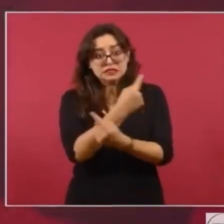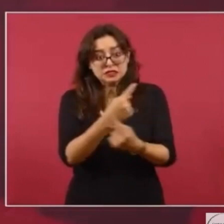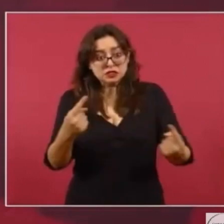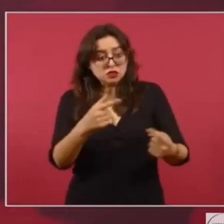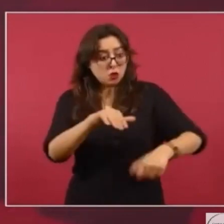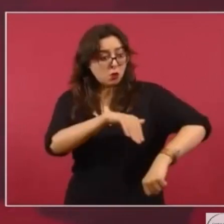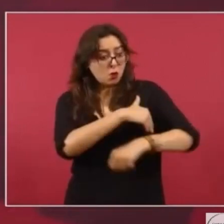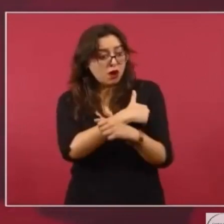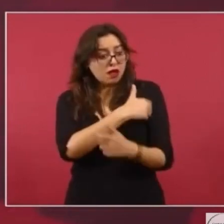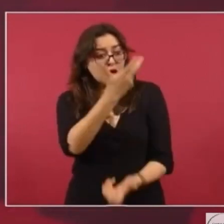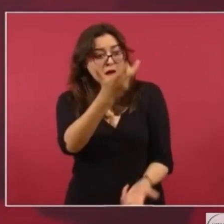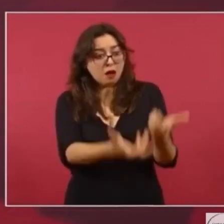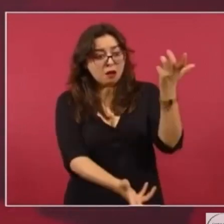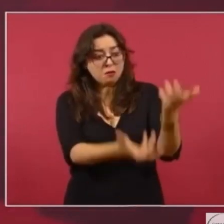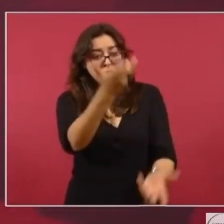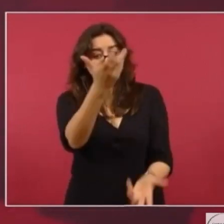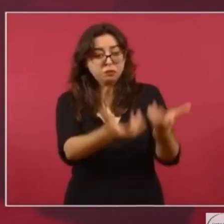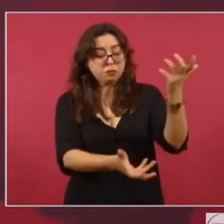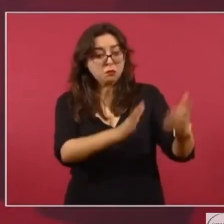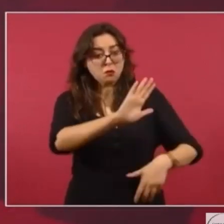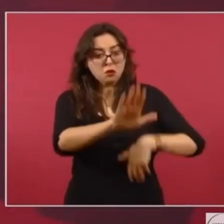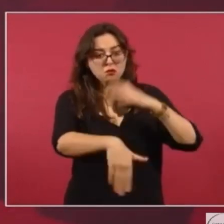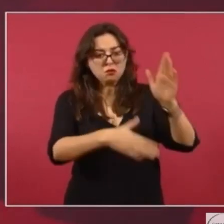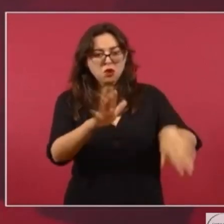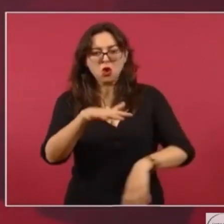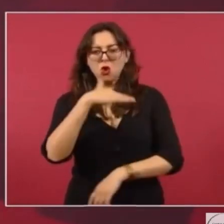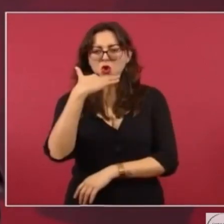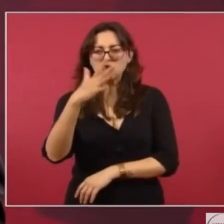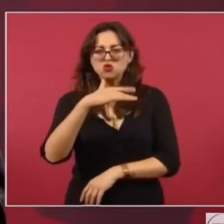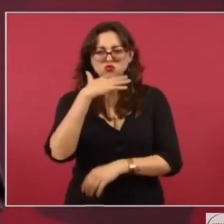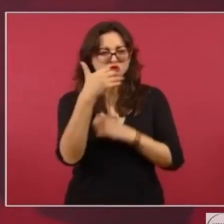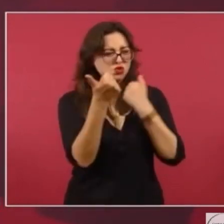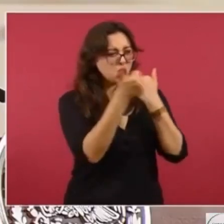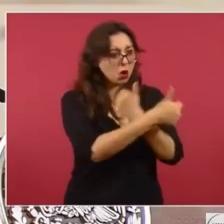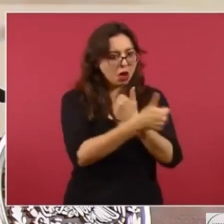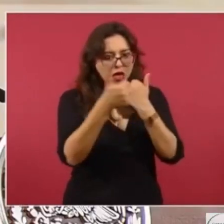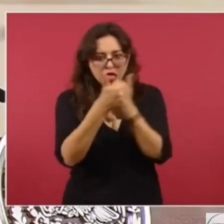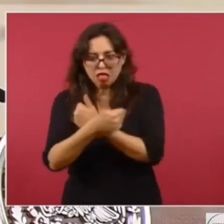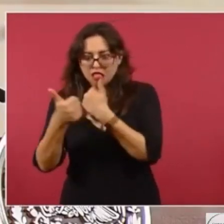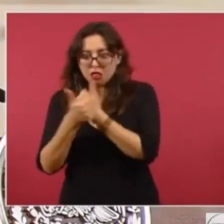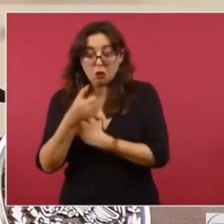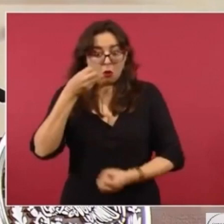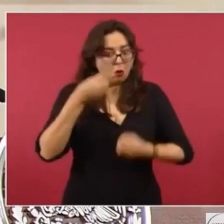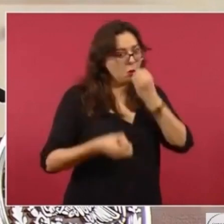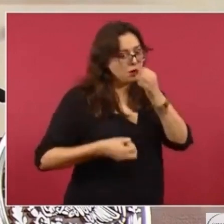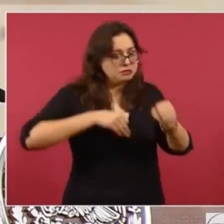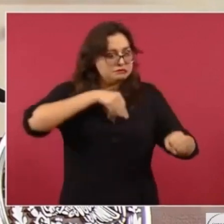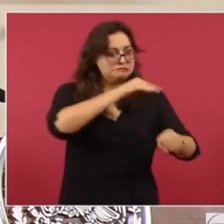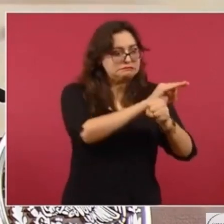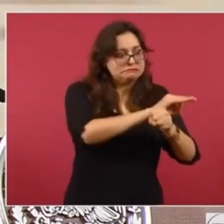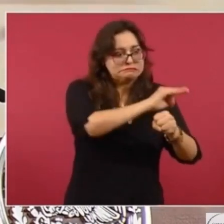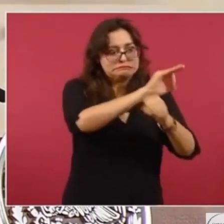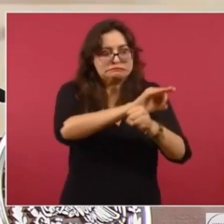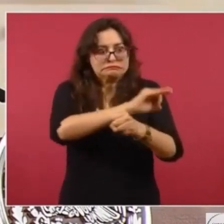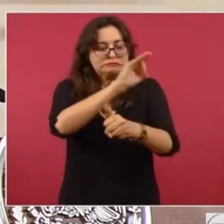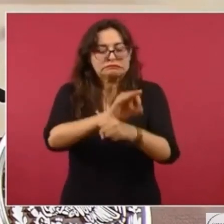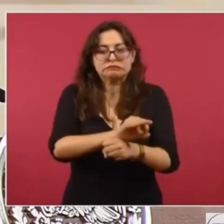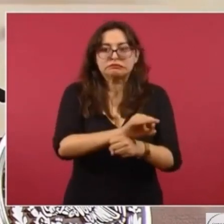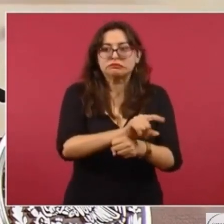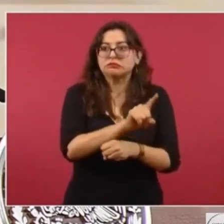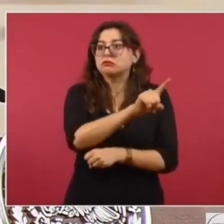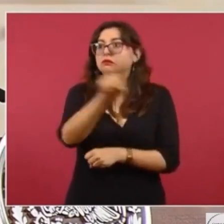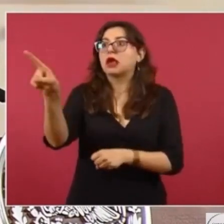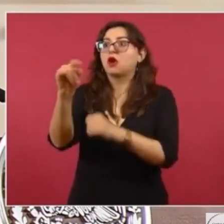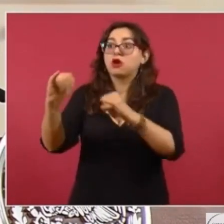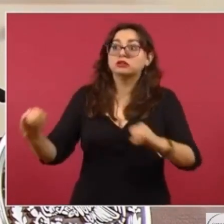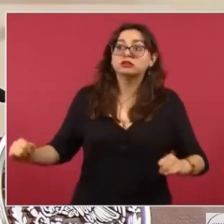Ninguno de ellos, porque todos vienen del